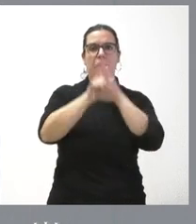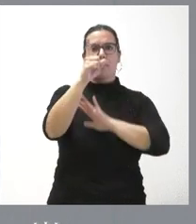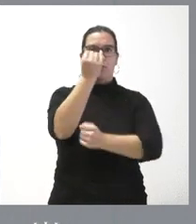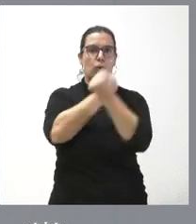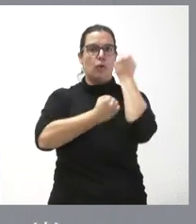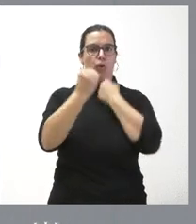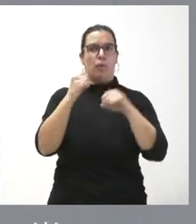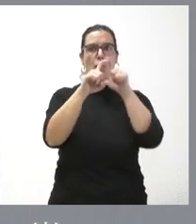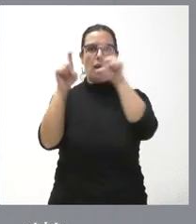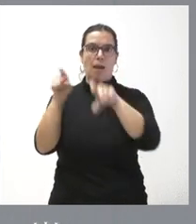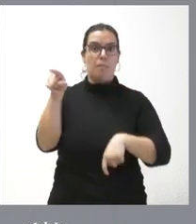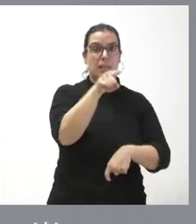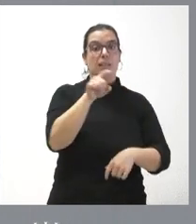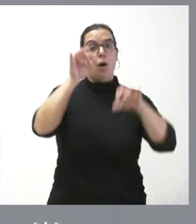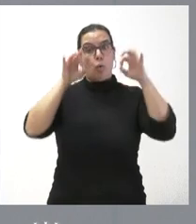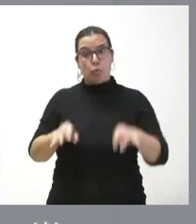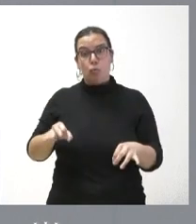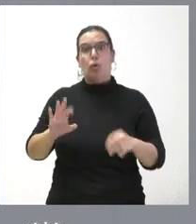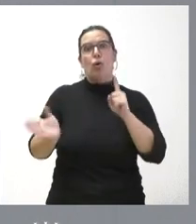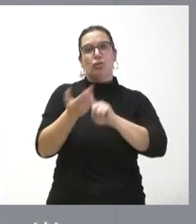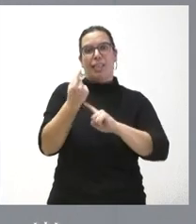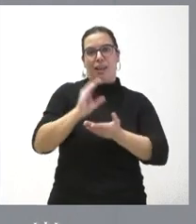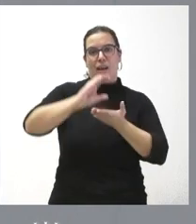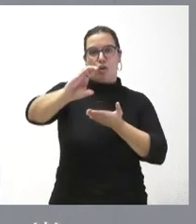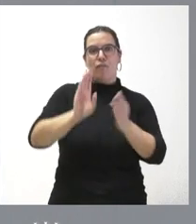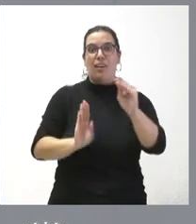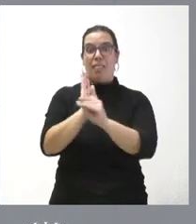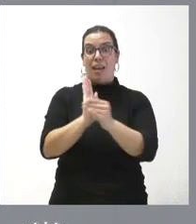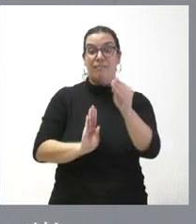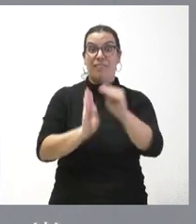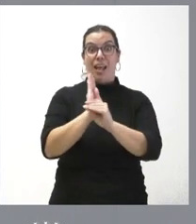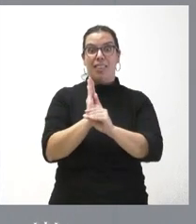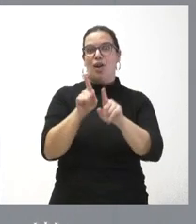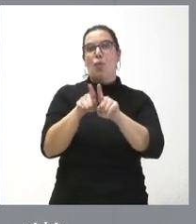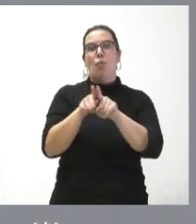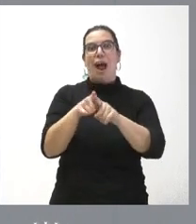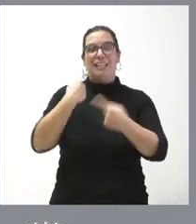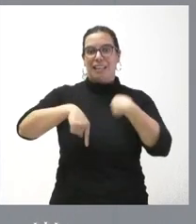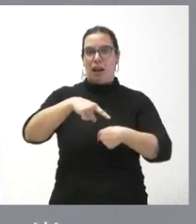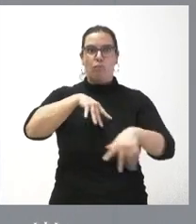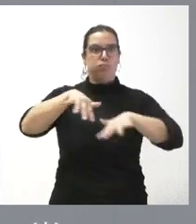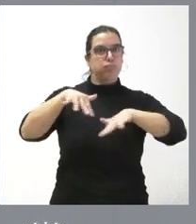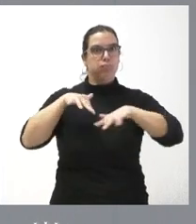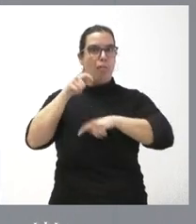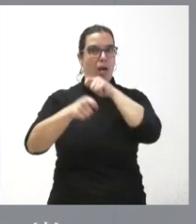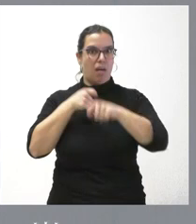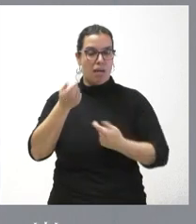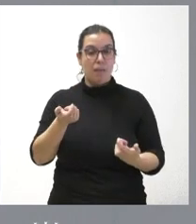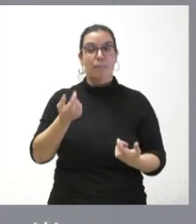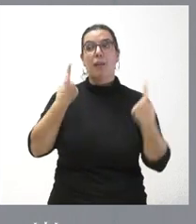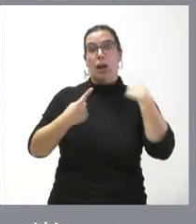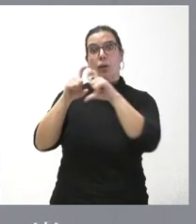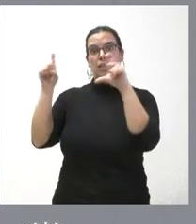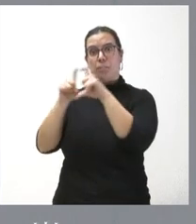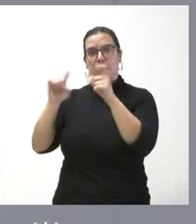de las empresas, que es precisamente esto, la financiación. La financiación es la sangre de las empresas, la sangre del crecimiento económico. Muchas empresas tienen